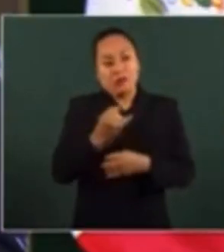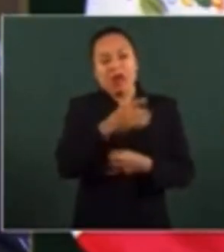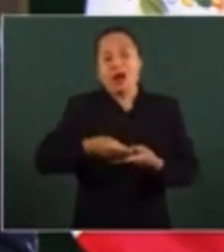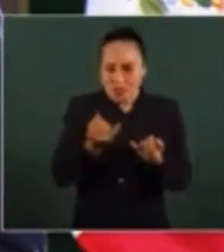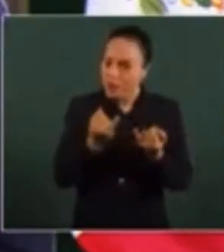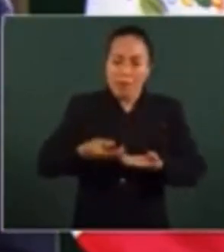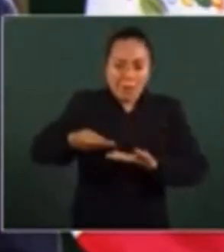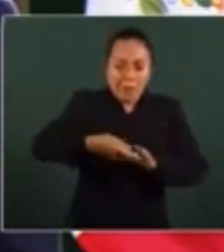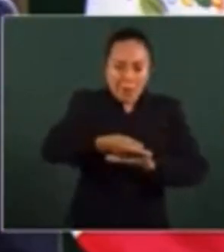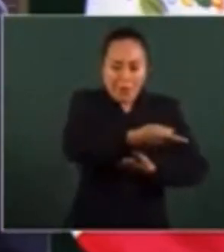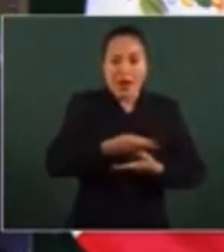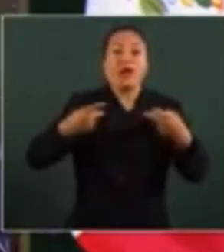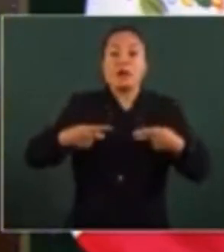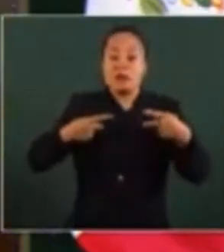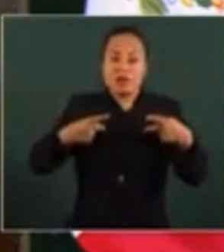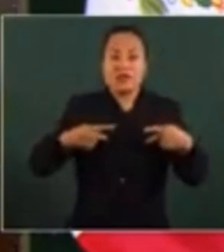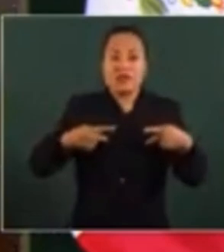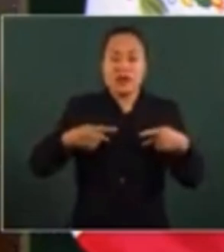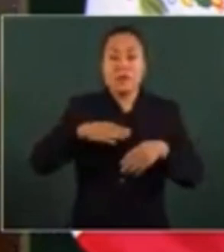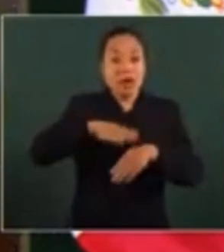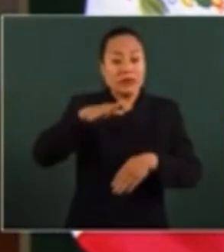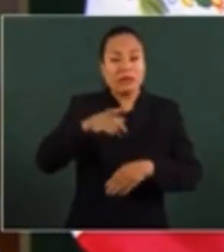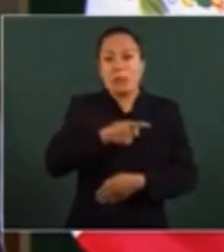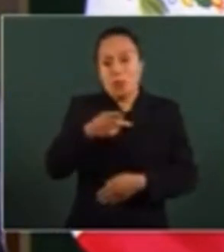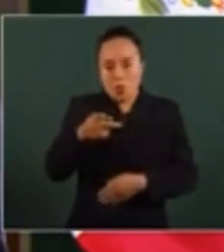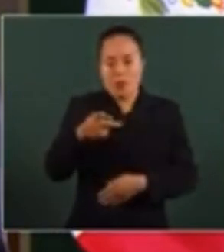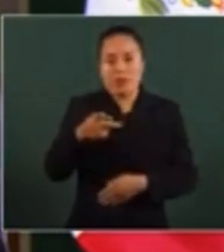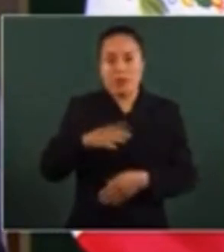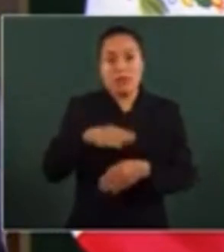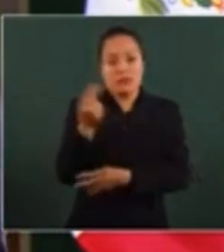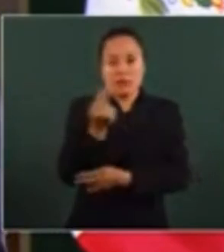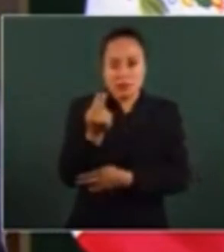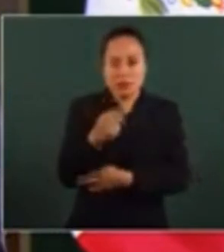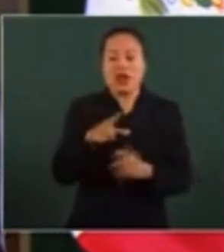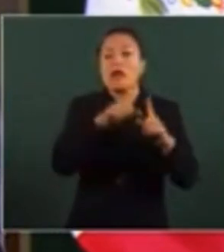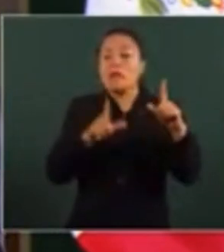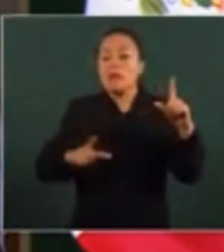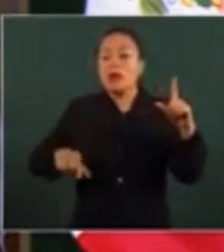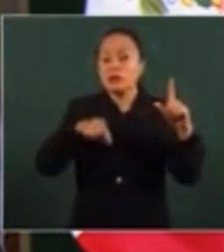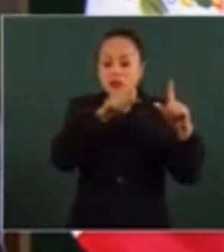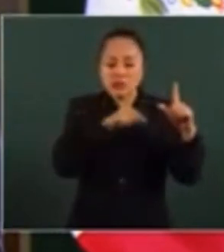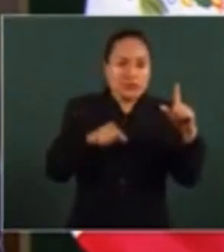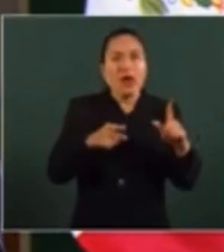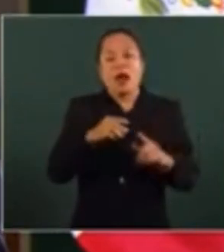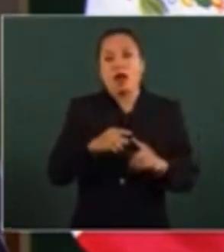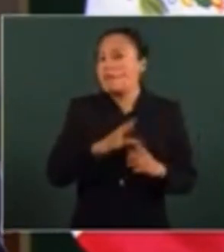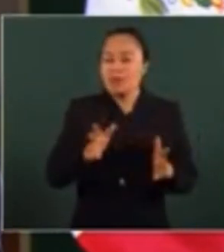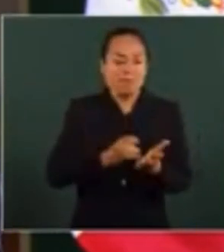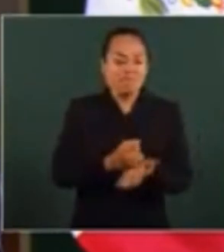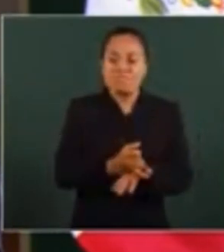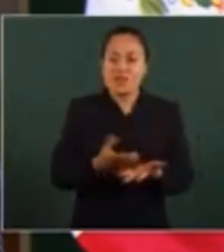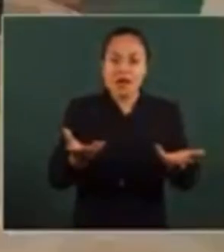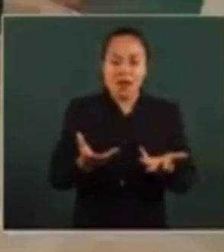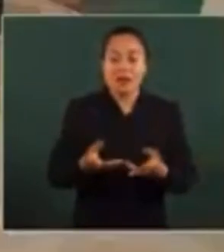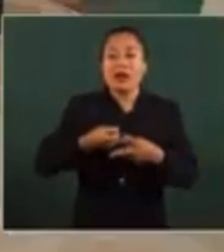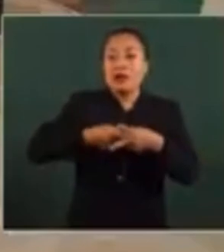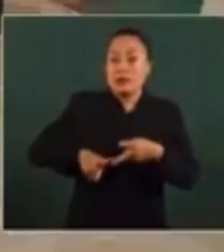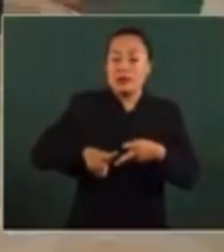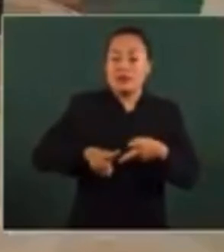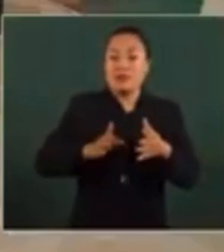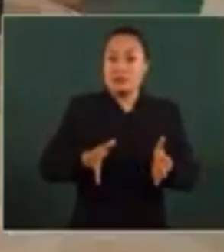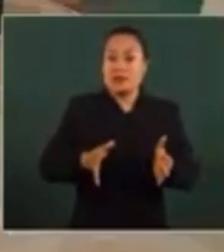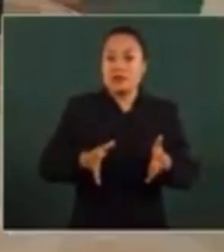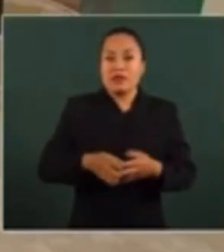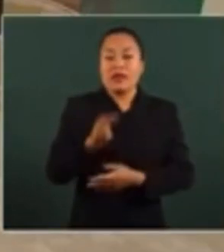con la población más pobre del país. Estamos iniciando en